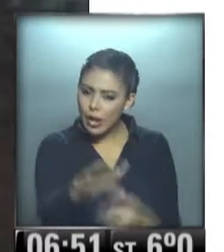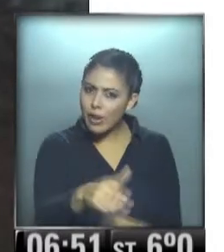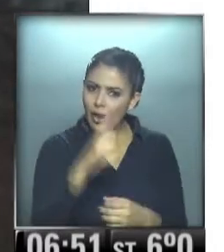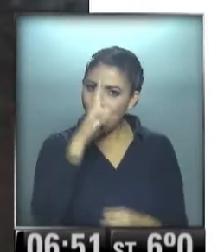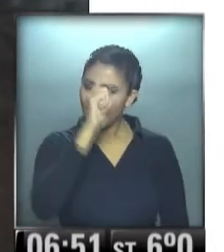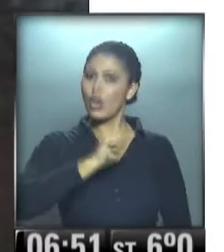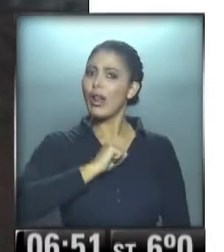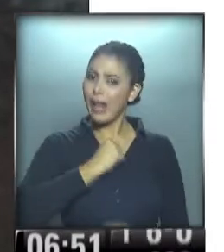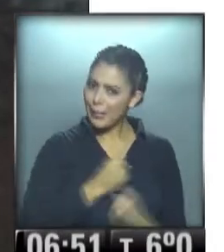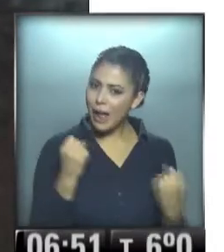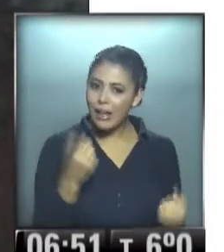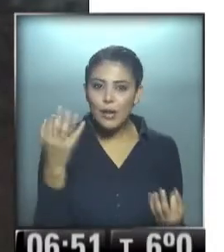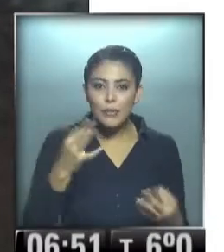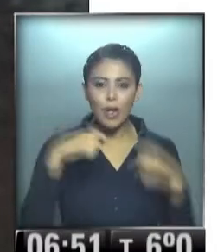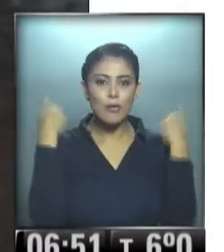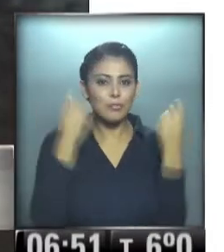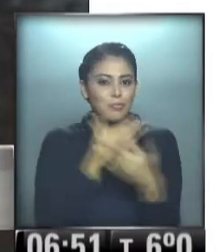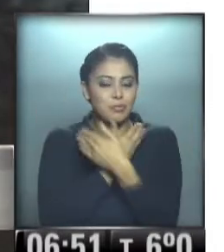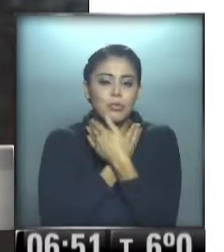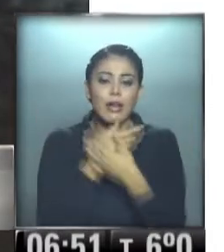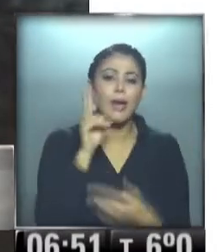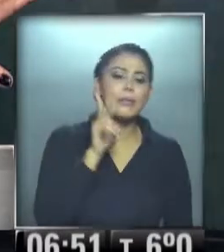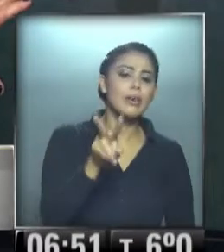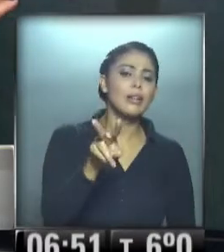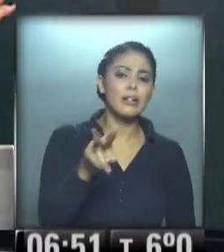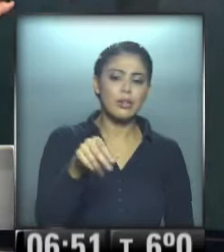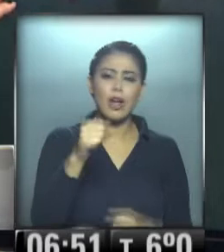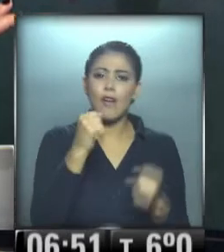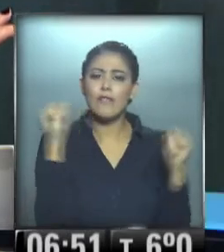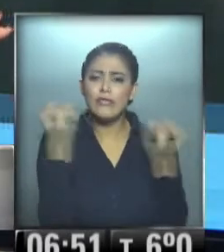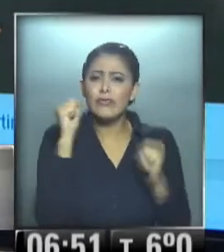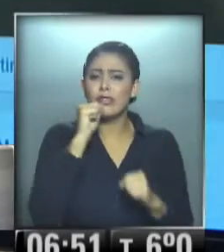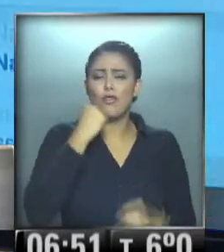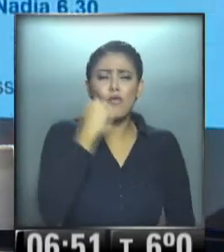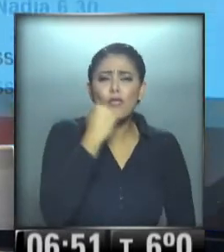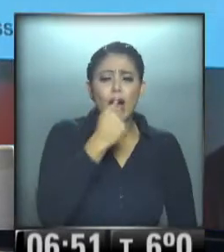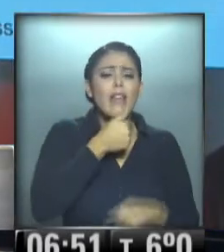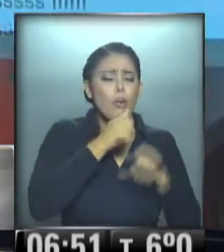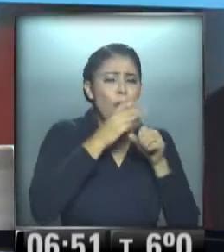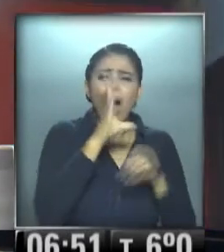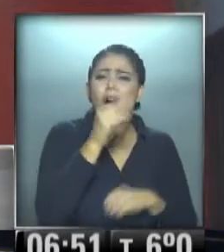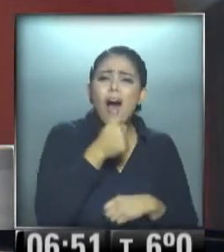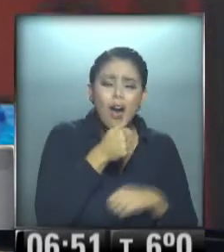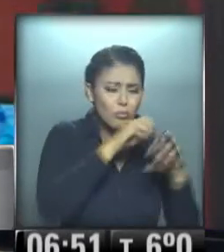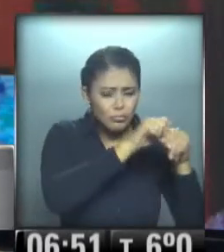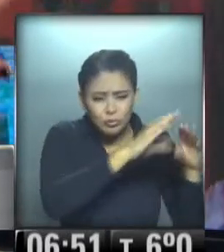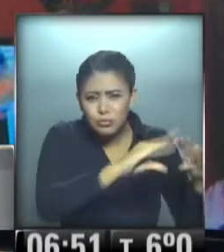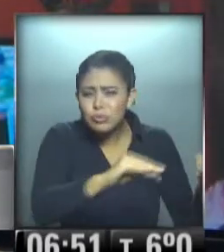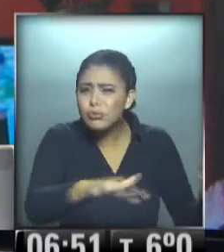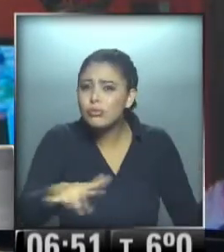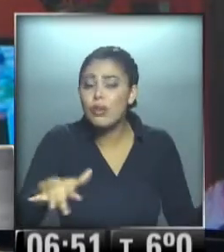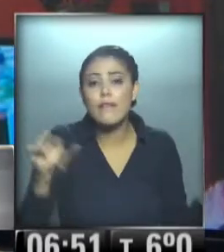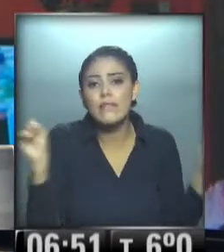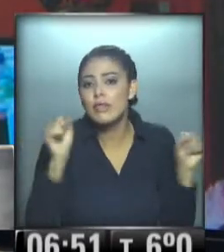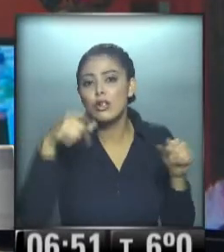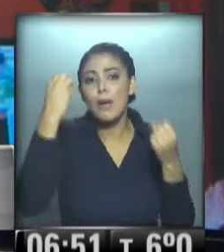valiente. Bien abrigadita. Que hay ahí. Hay helada, hay escarcha. Hoy también. Un frío, pero fuertísimo. Llegó